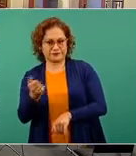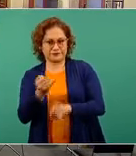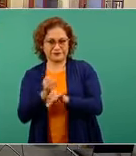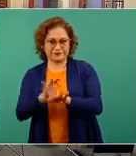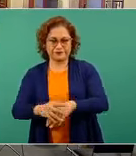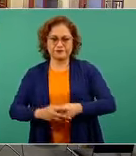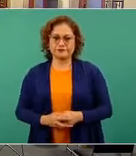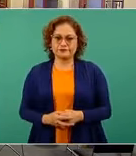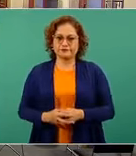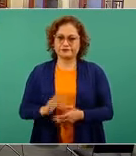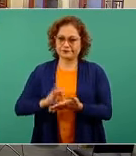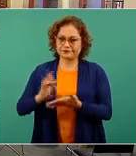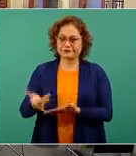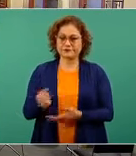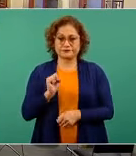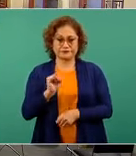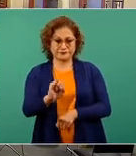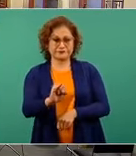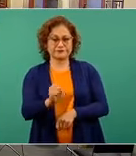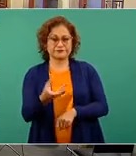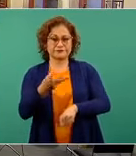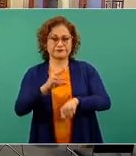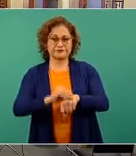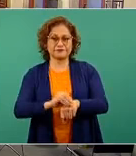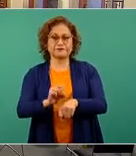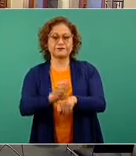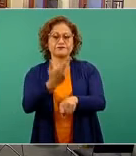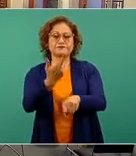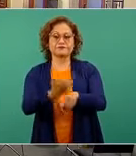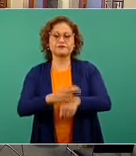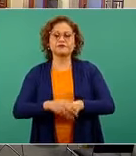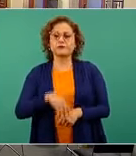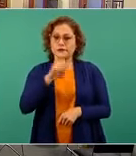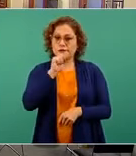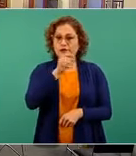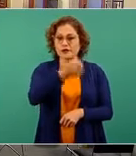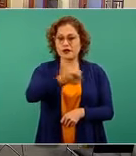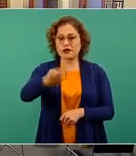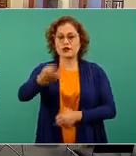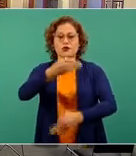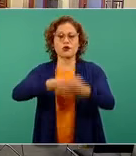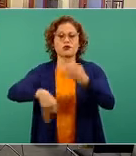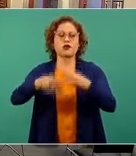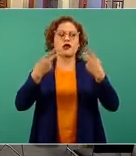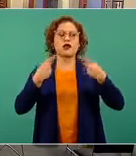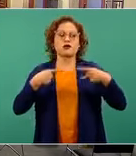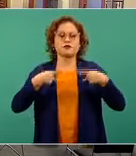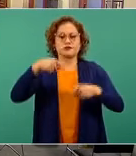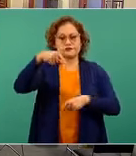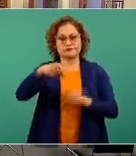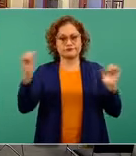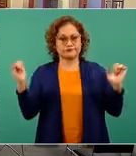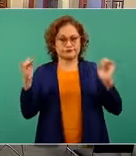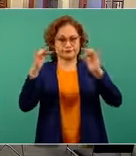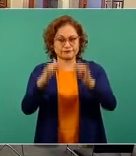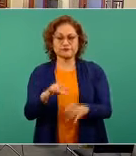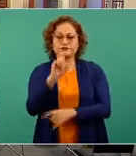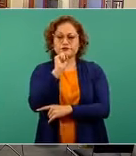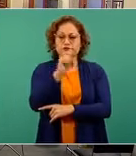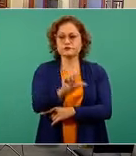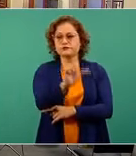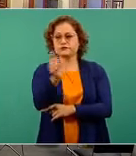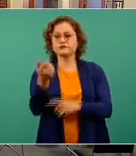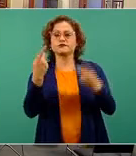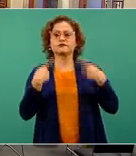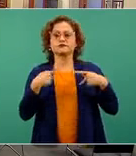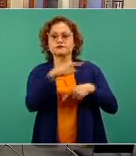gusto, señor secretario. Saludo también a todas las personas aquí presentes, así como a las que nos sintonizan a través